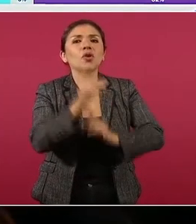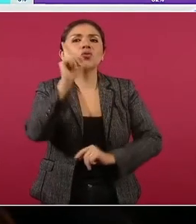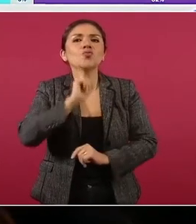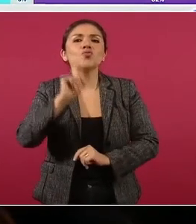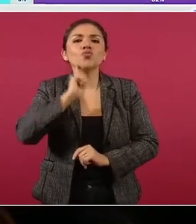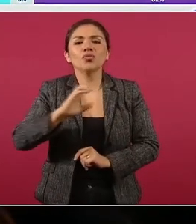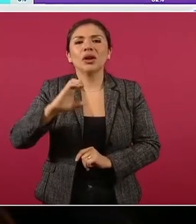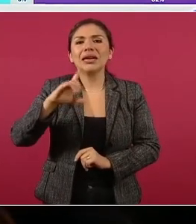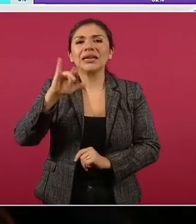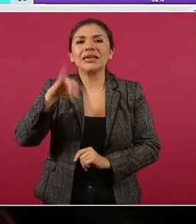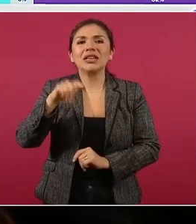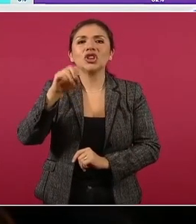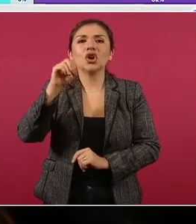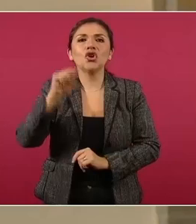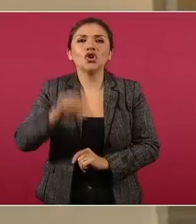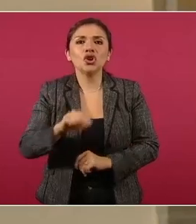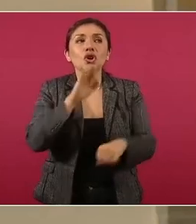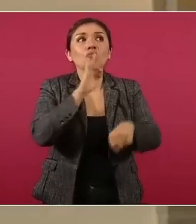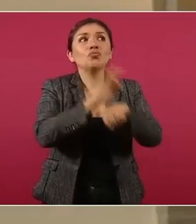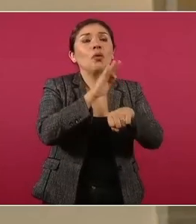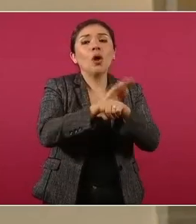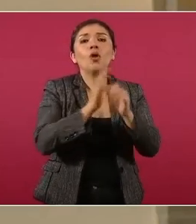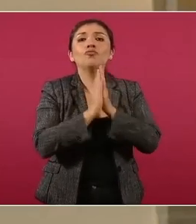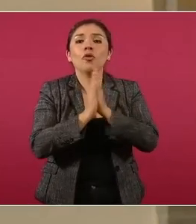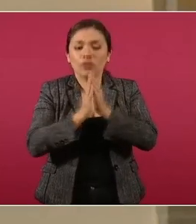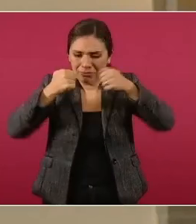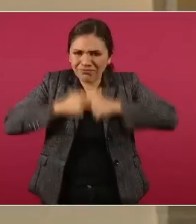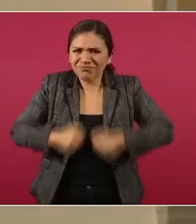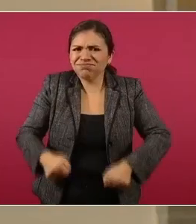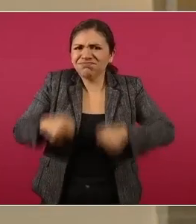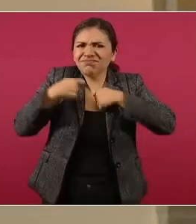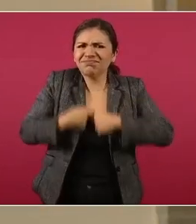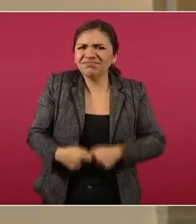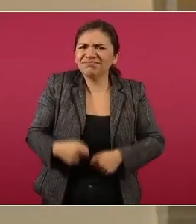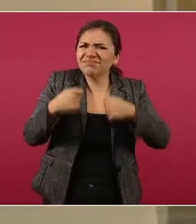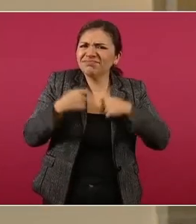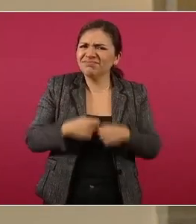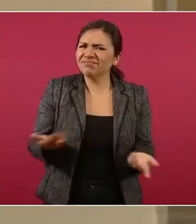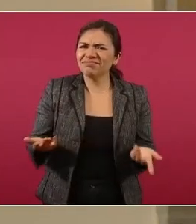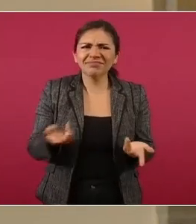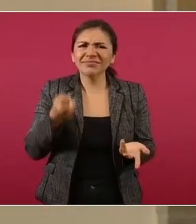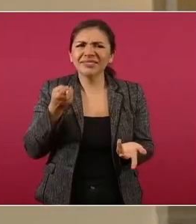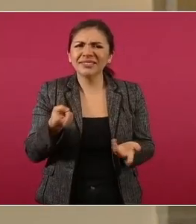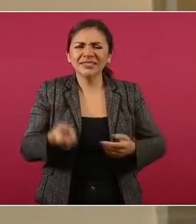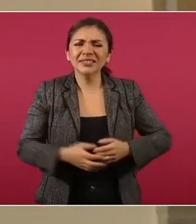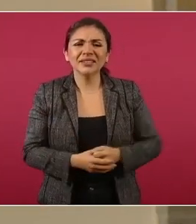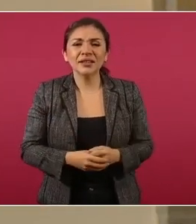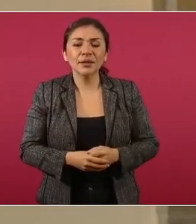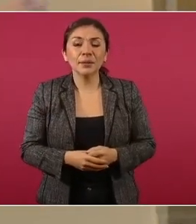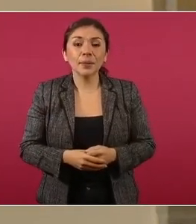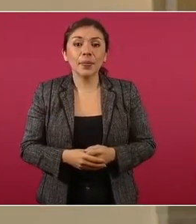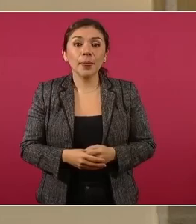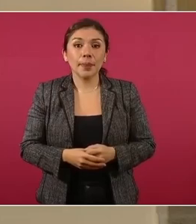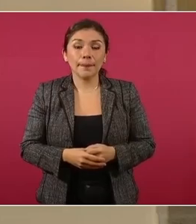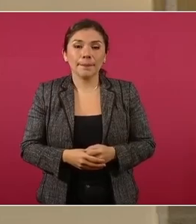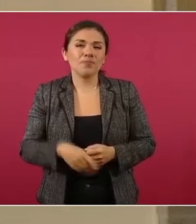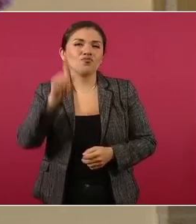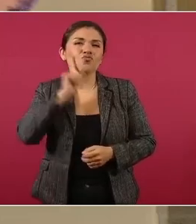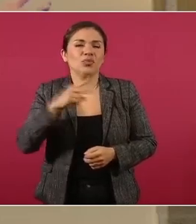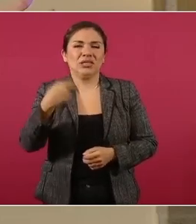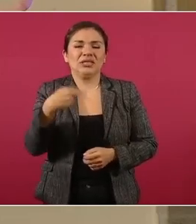de la señora Clinton y Hillary,